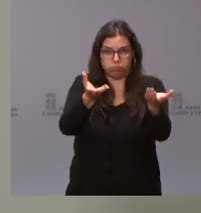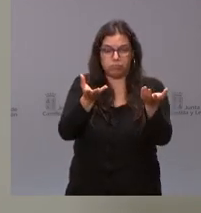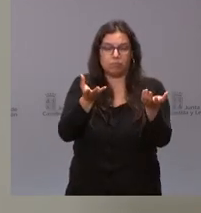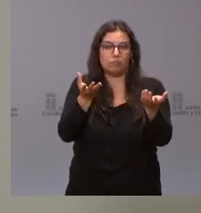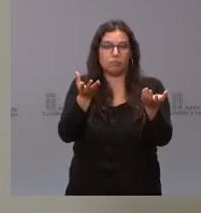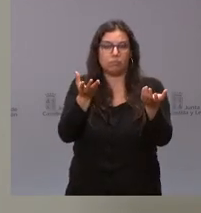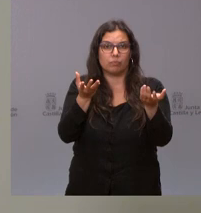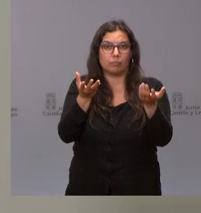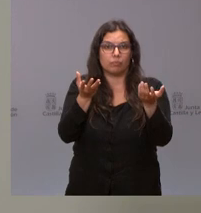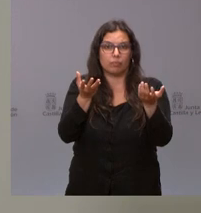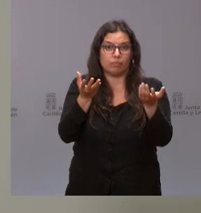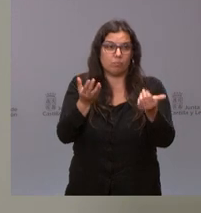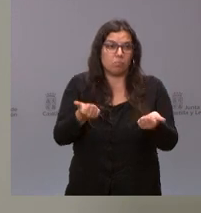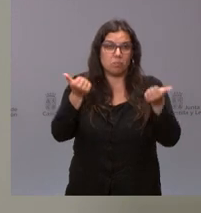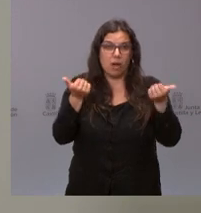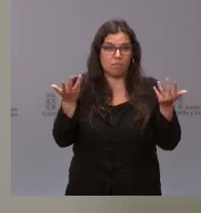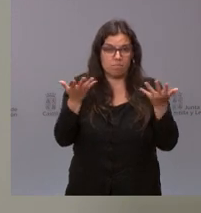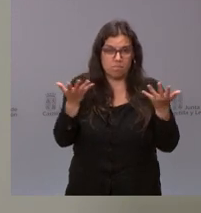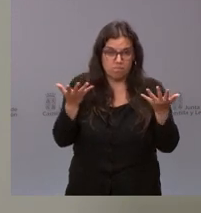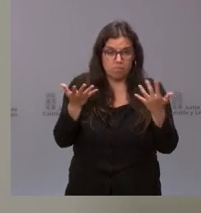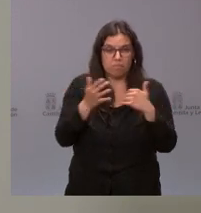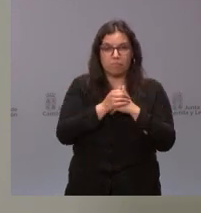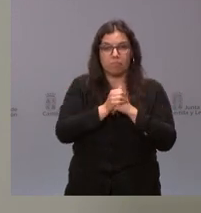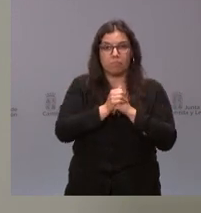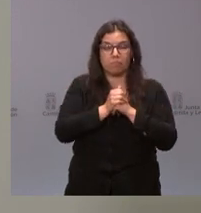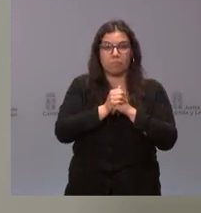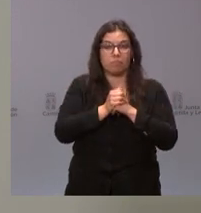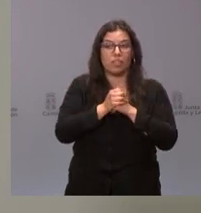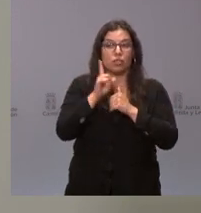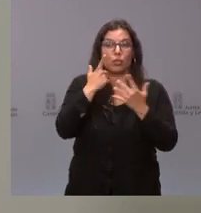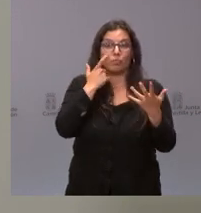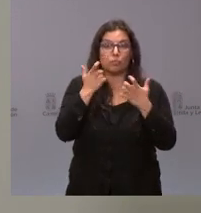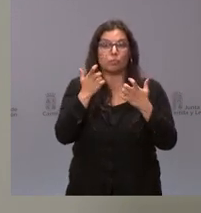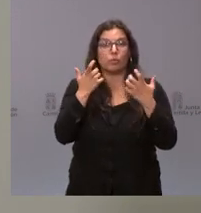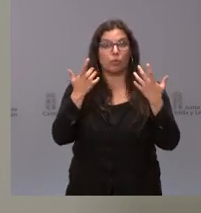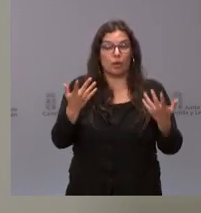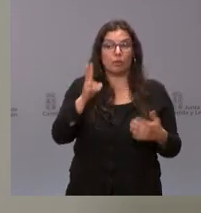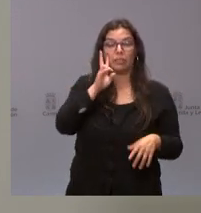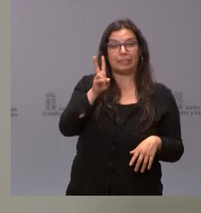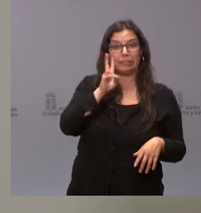poco más hay que añadirlo al respecto más que significar que hemos apreciado buena